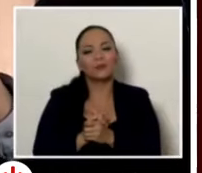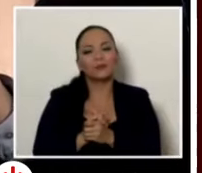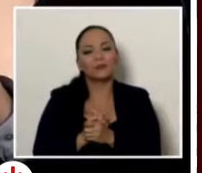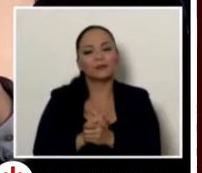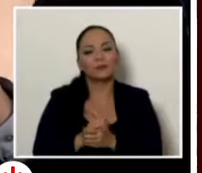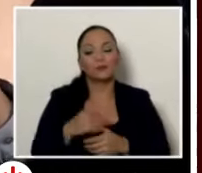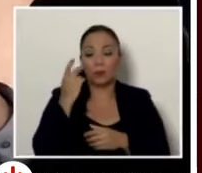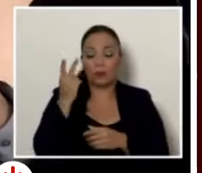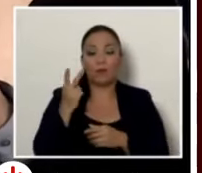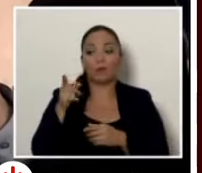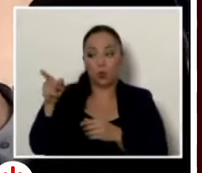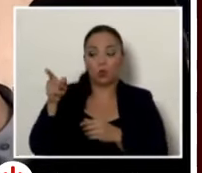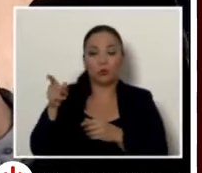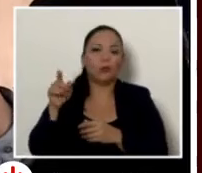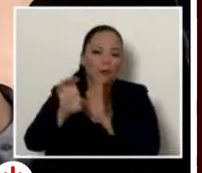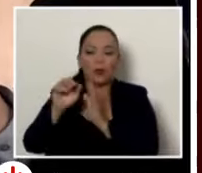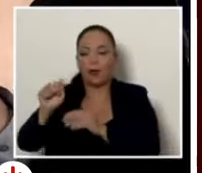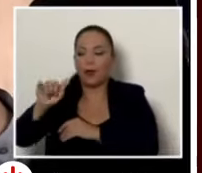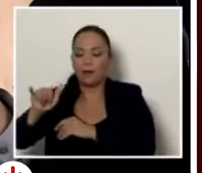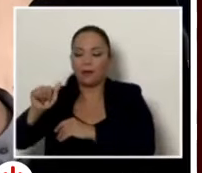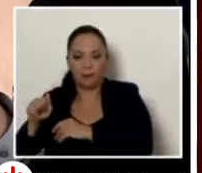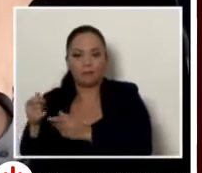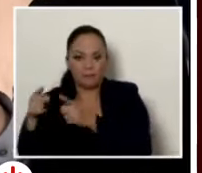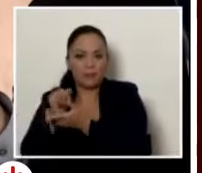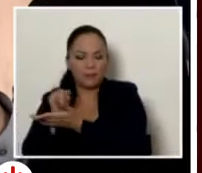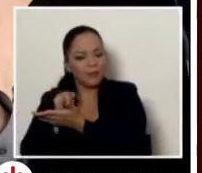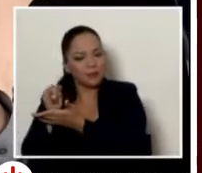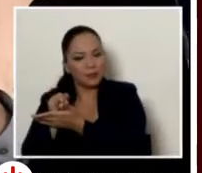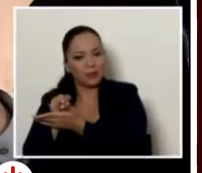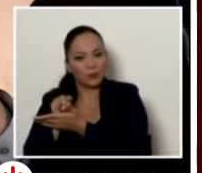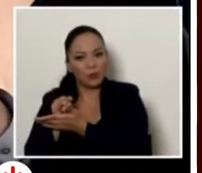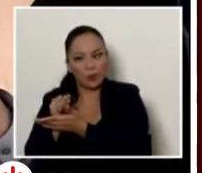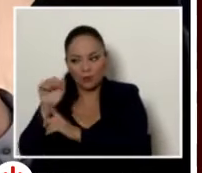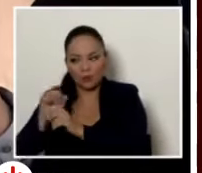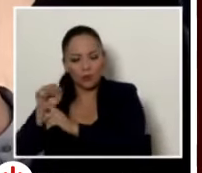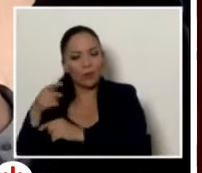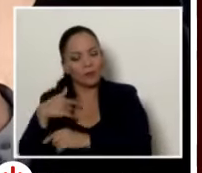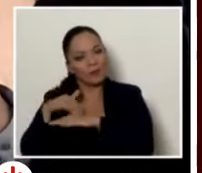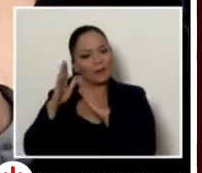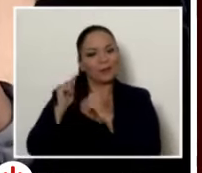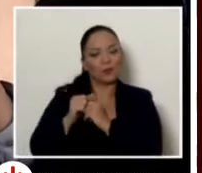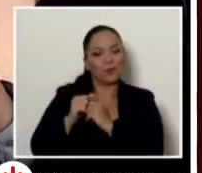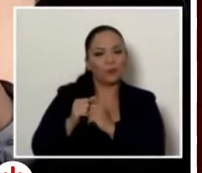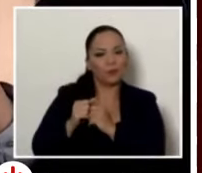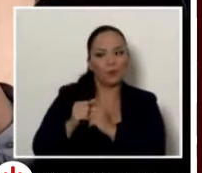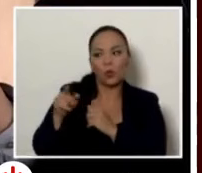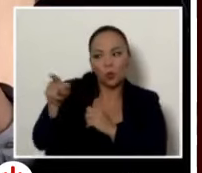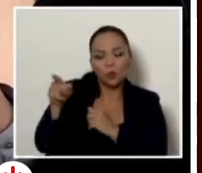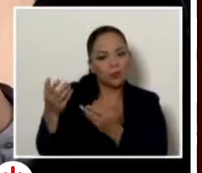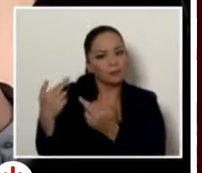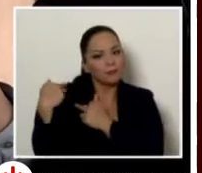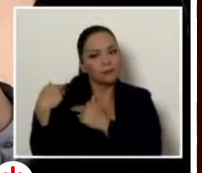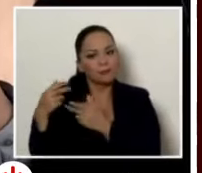Acuaductos El Cantarillado desde el 2010 me llama poderosamente la atención porque usted tiene el deber de denunciar